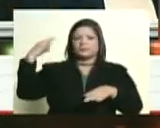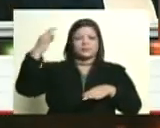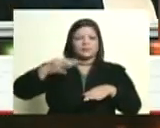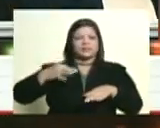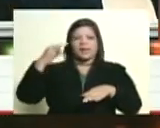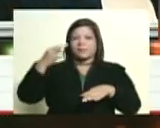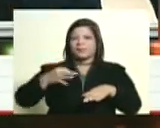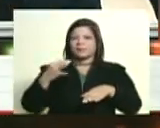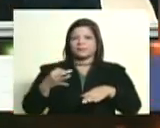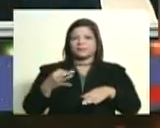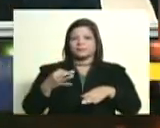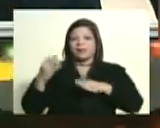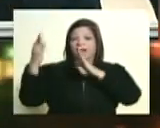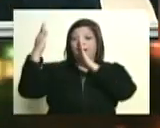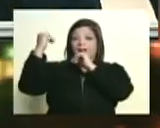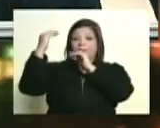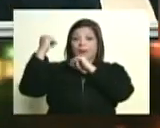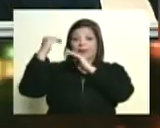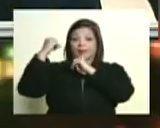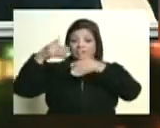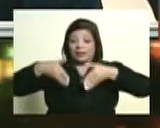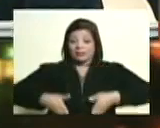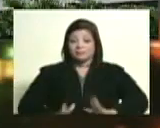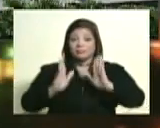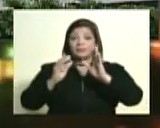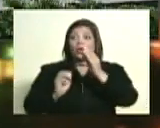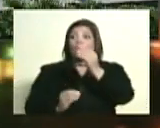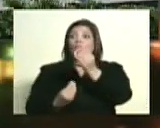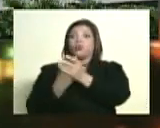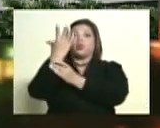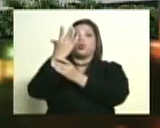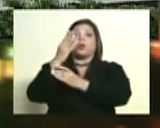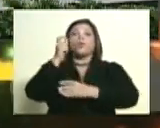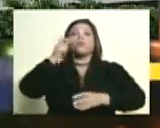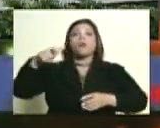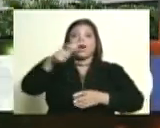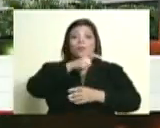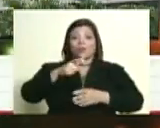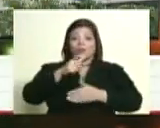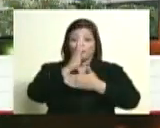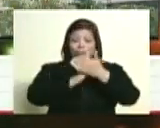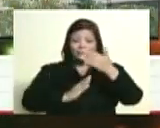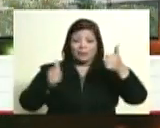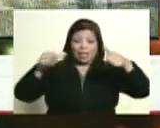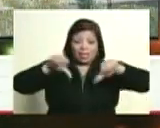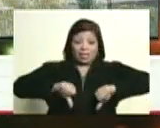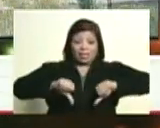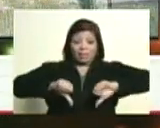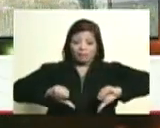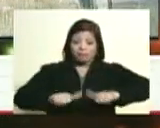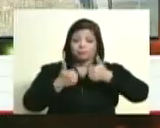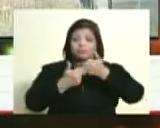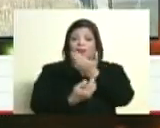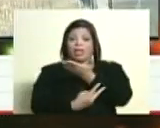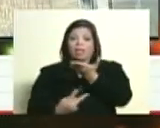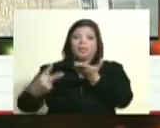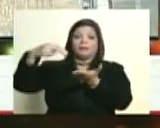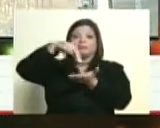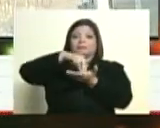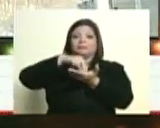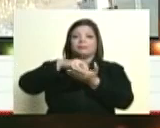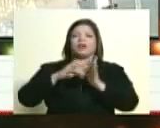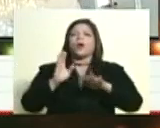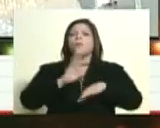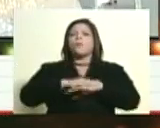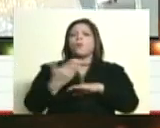posibilidad y en la esperanza de redención de estos pueblos y ¿por qué resucita hoy el antibolivarianismo?